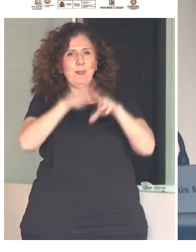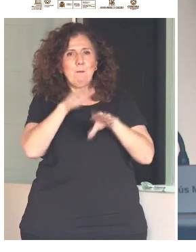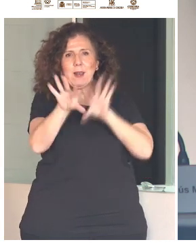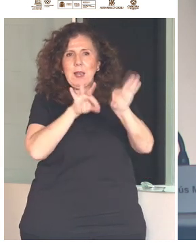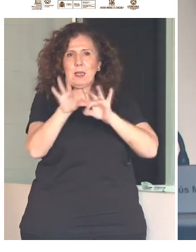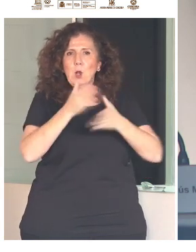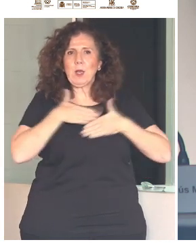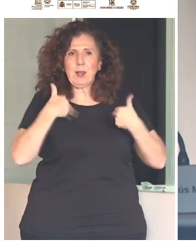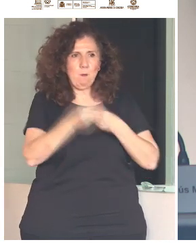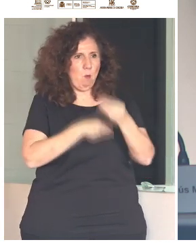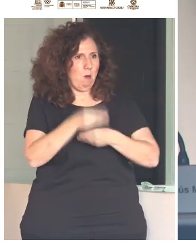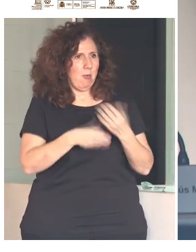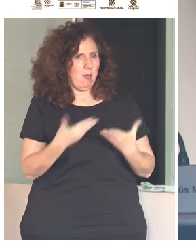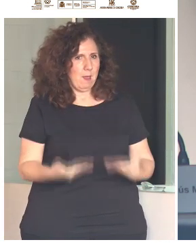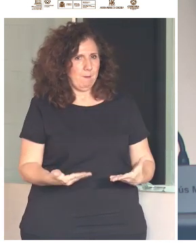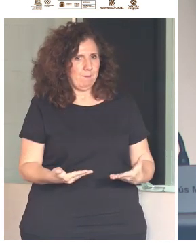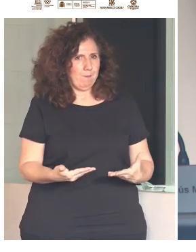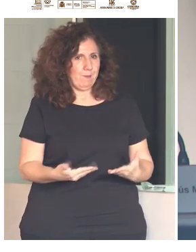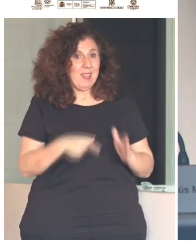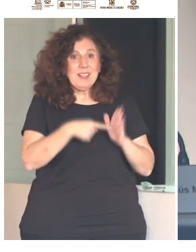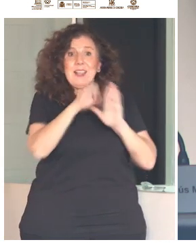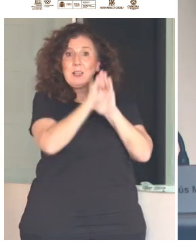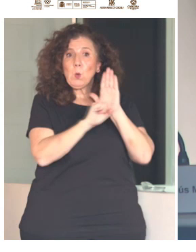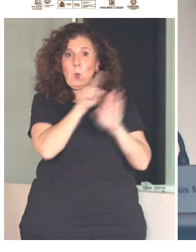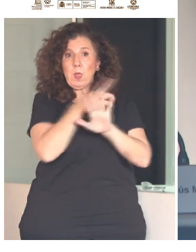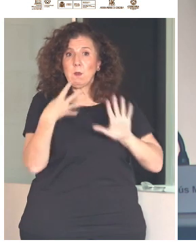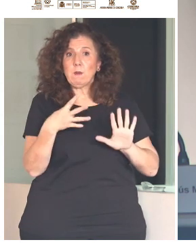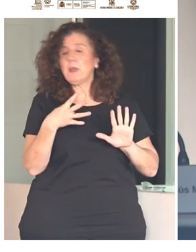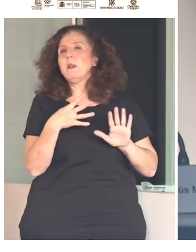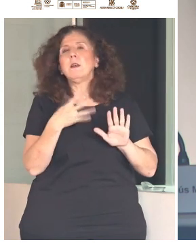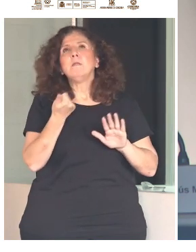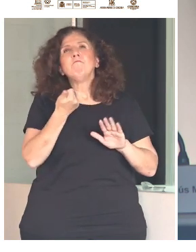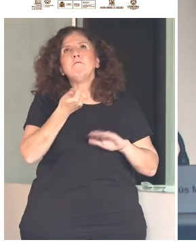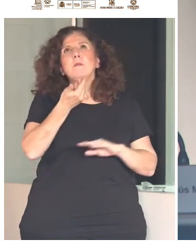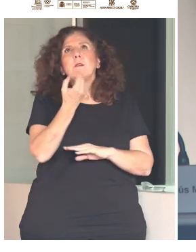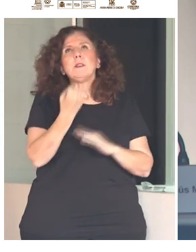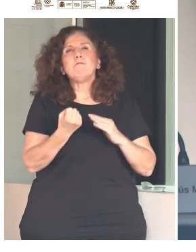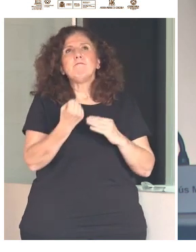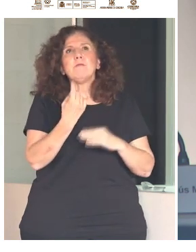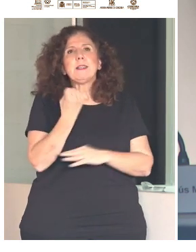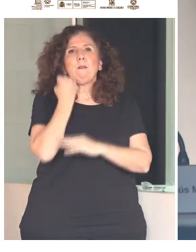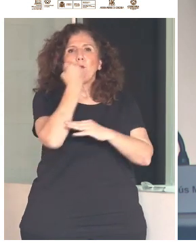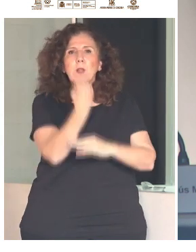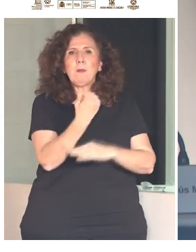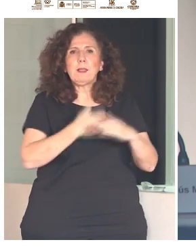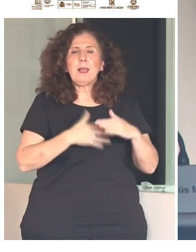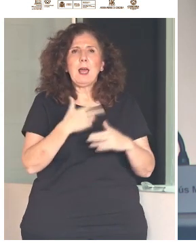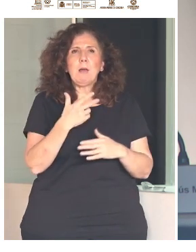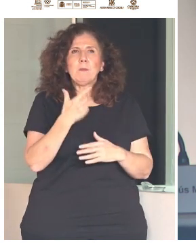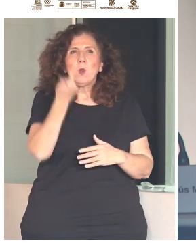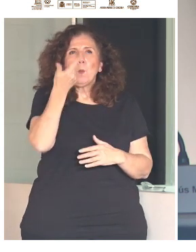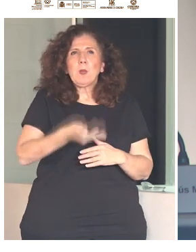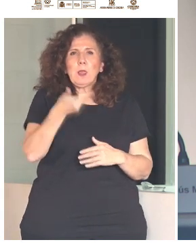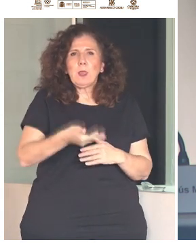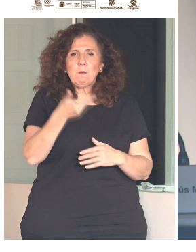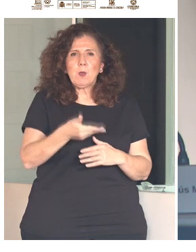existencia. El artículo se basa en el principio fundamental de los derechos humanos, de que todos los seres